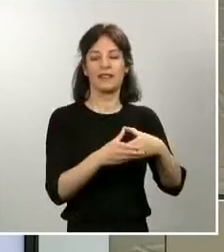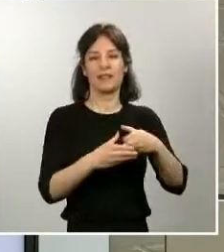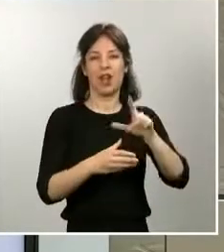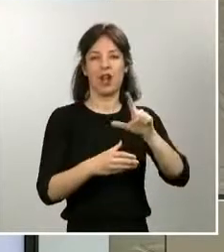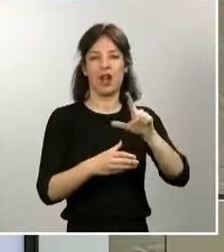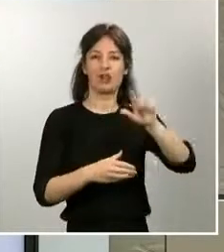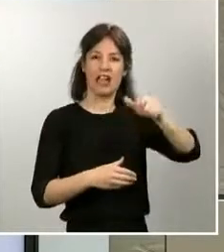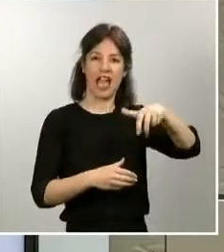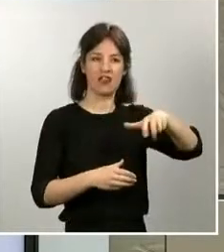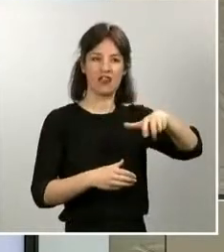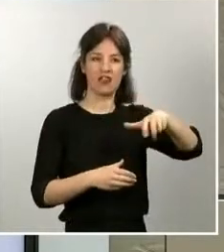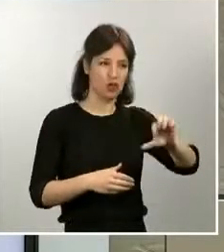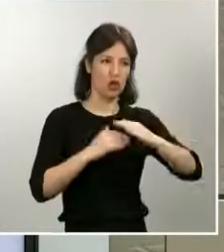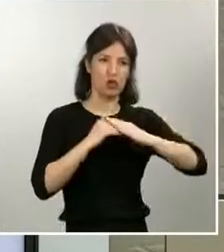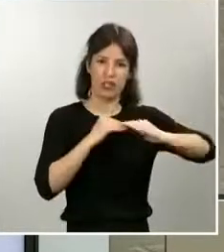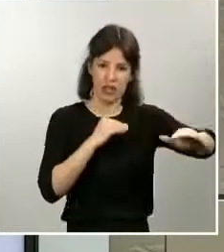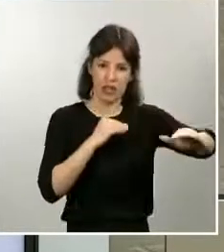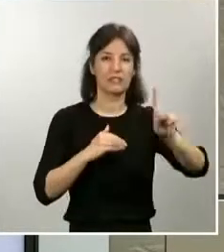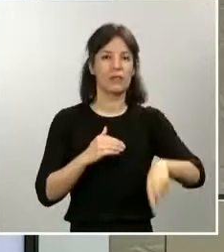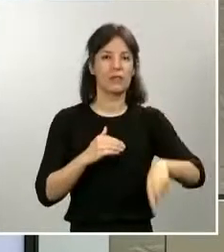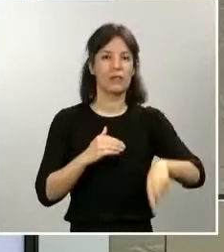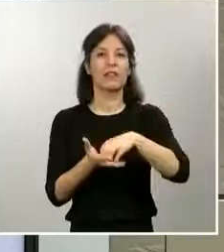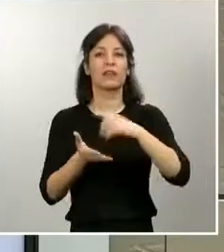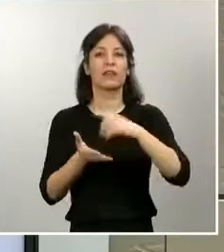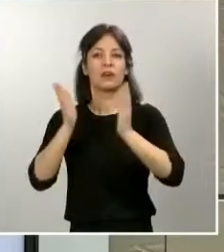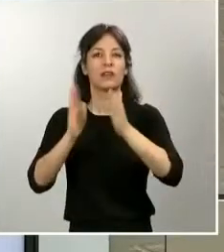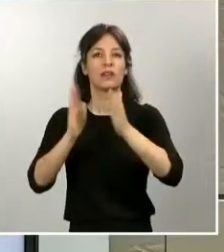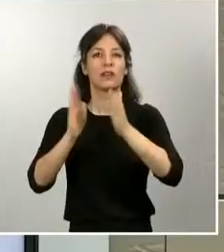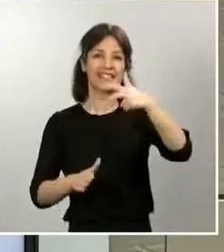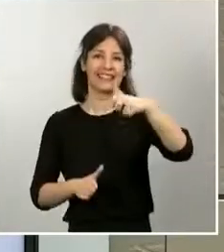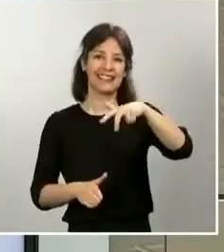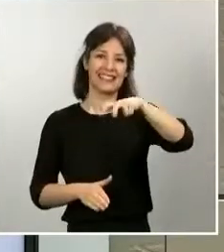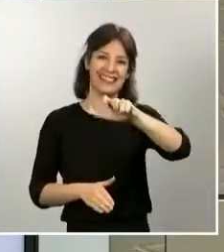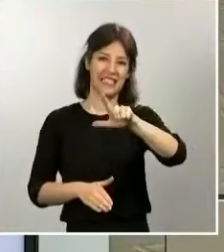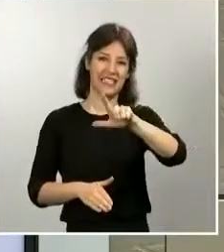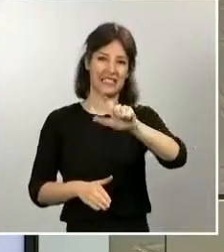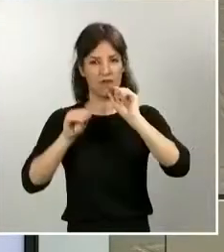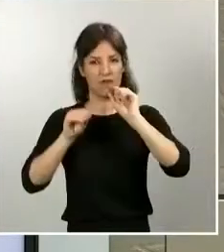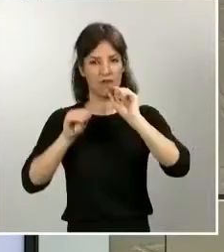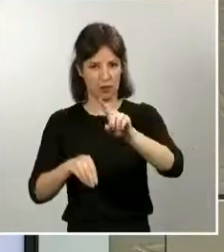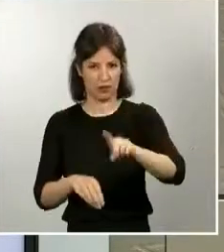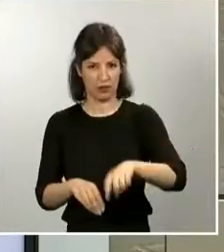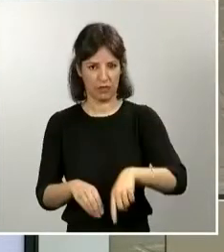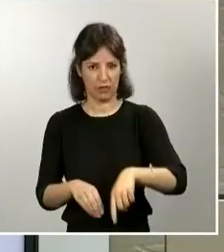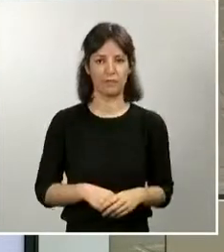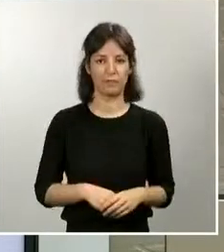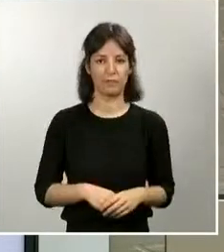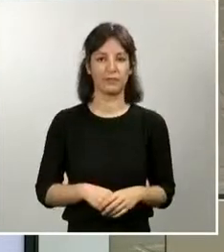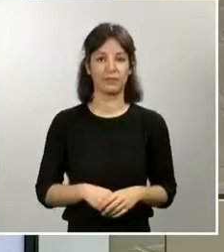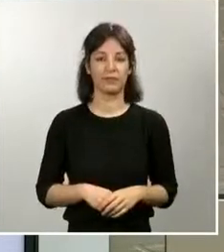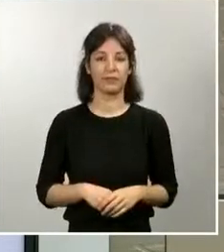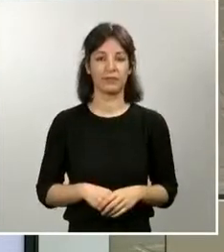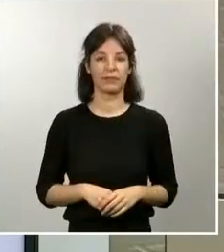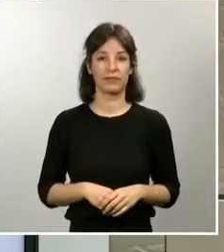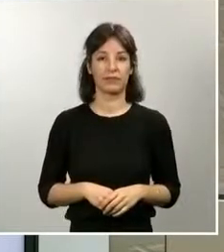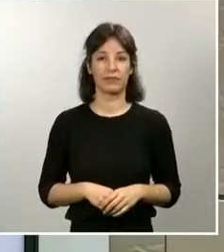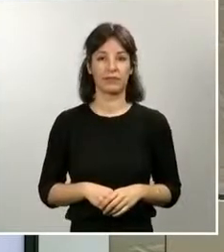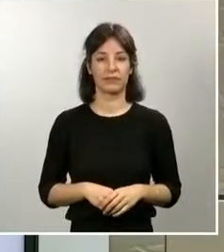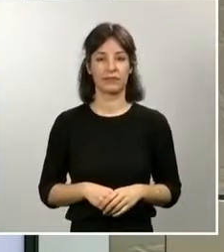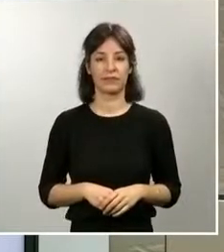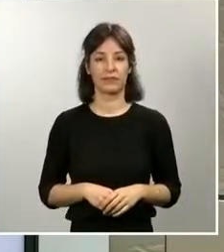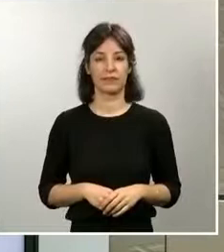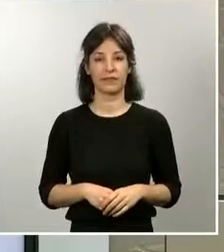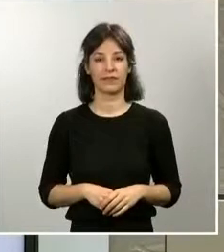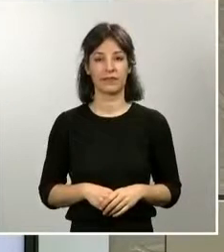Adiestramiento de Chinchilla. En el apoyo por el movimiento, pues hoy solamente destacar que